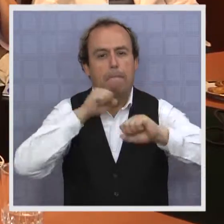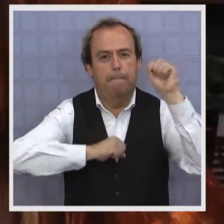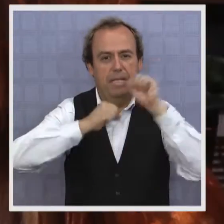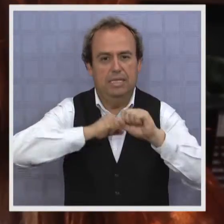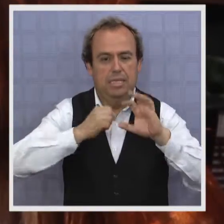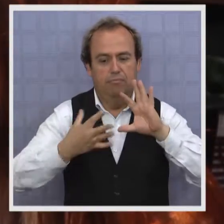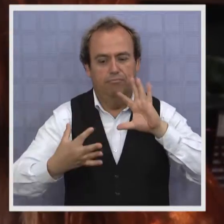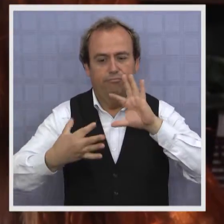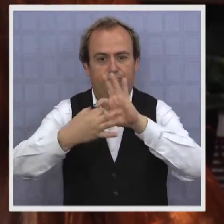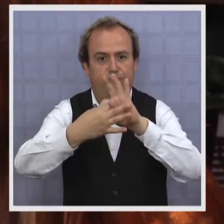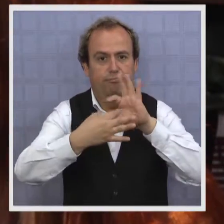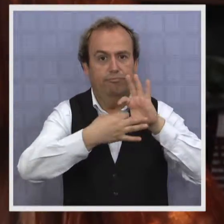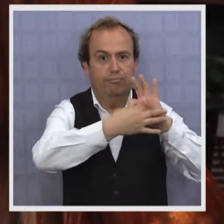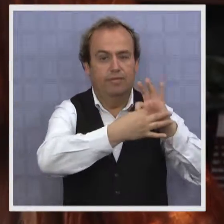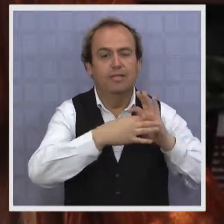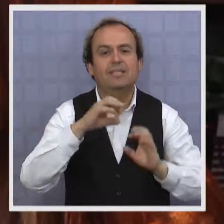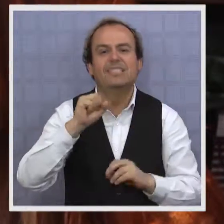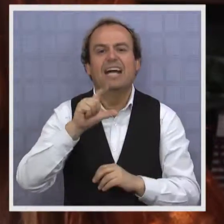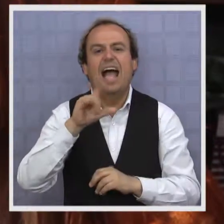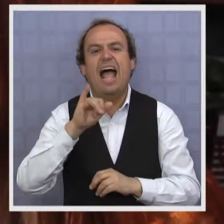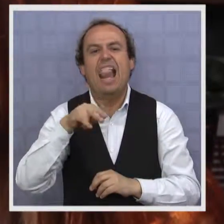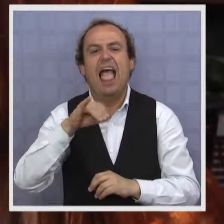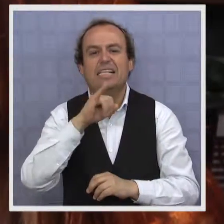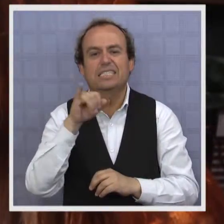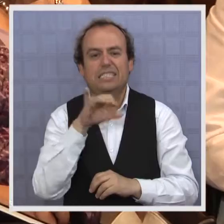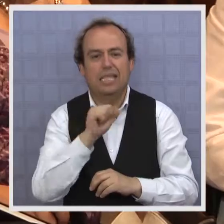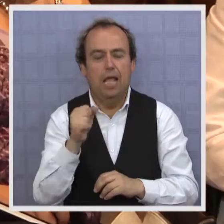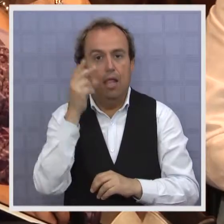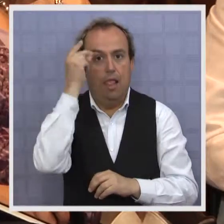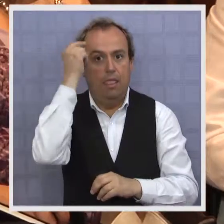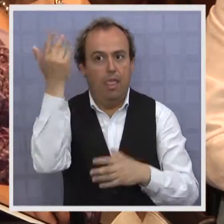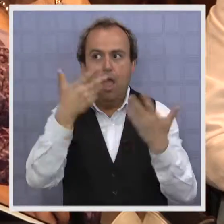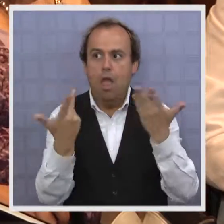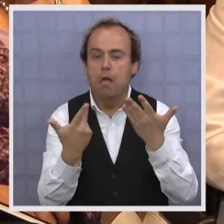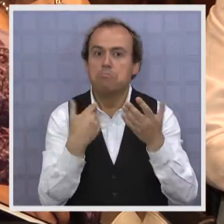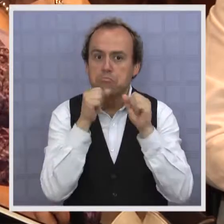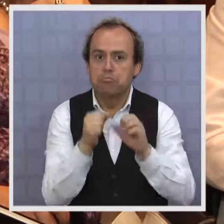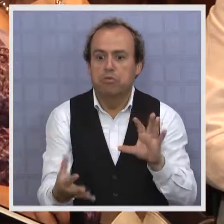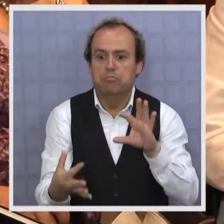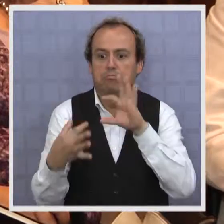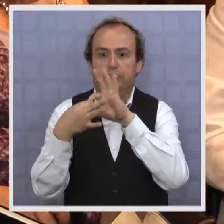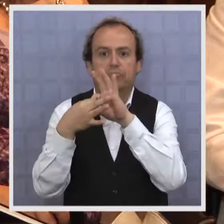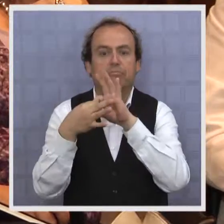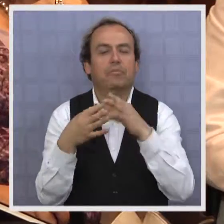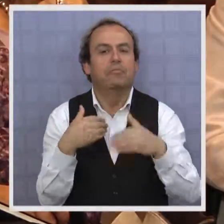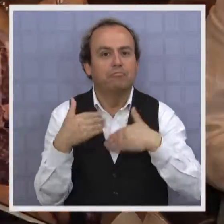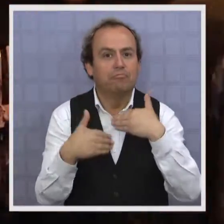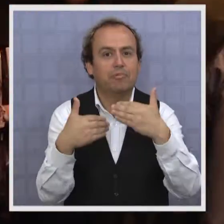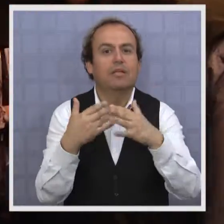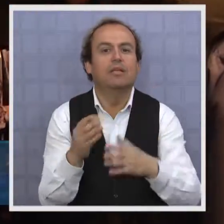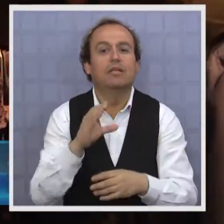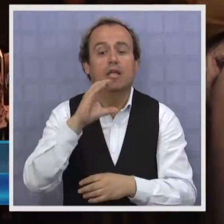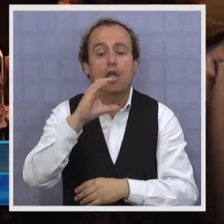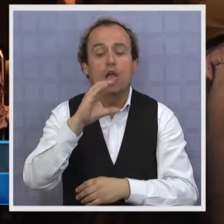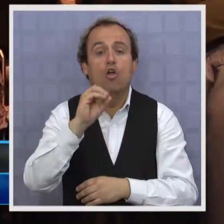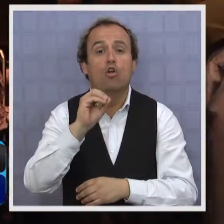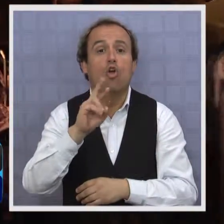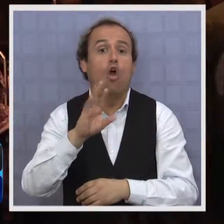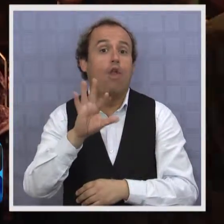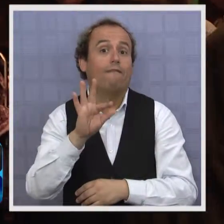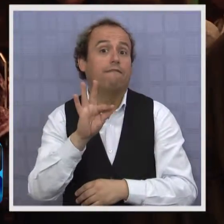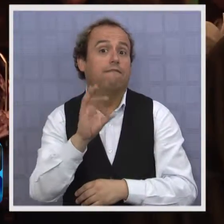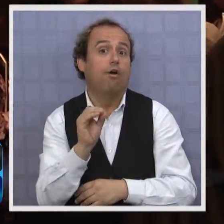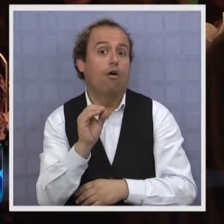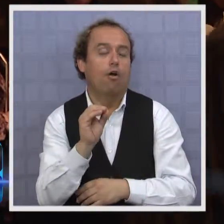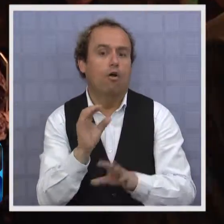de la región, puede permitir que estas ideas se concreten con más facilidad y eficiencia. Para nosotros Corfo es un aliado estratégico